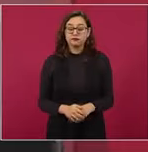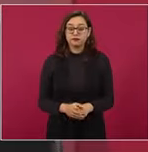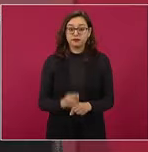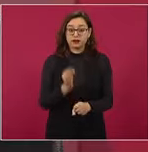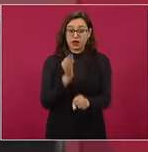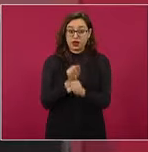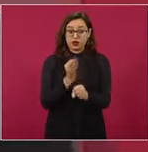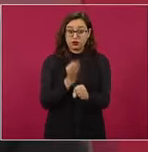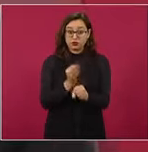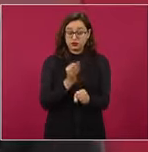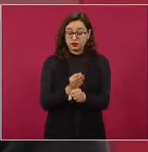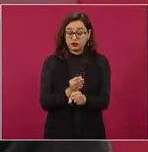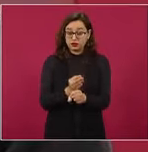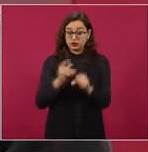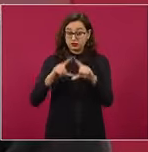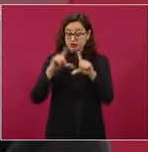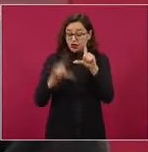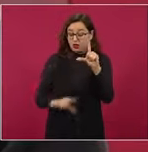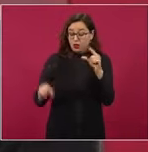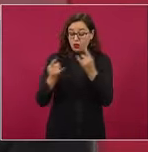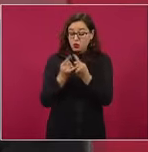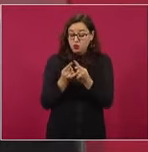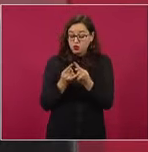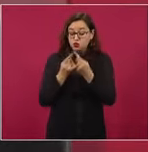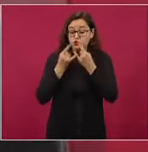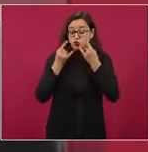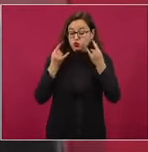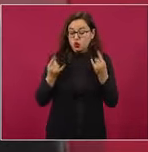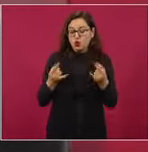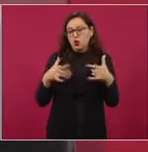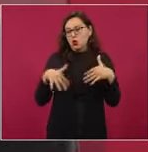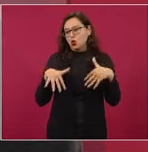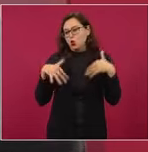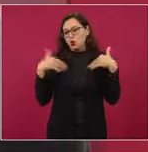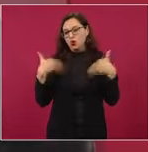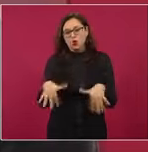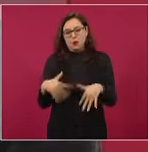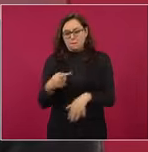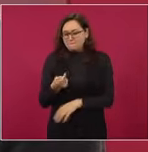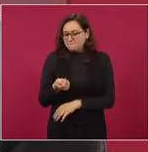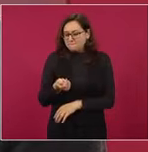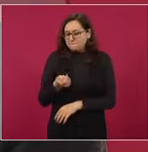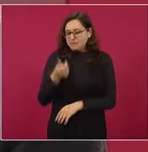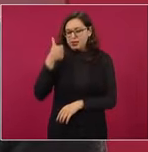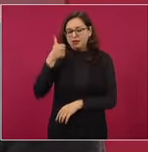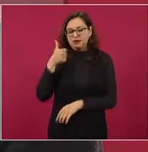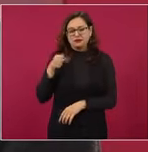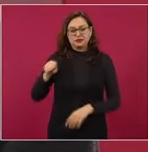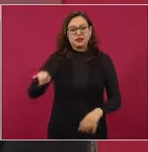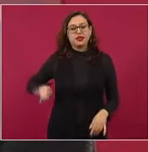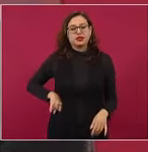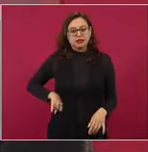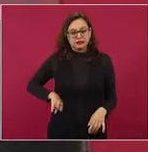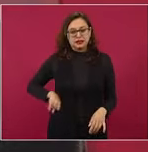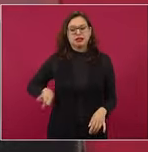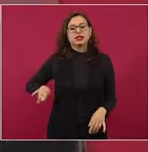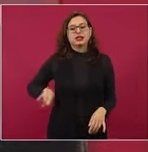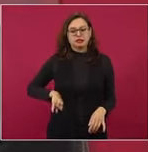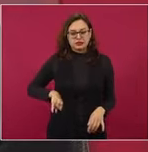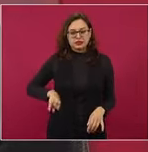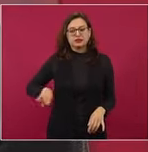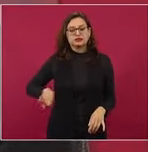excepcional, son tiempos interesantes los que nos tocó vivir,